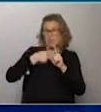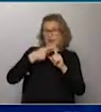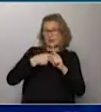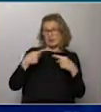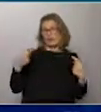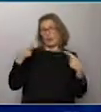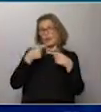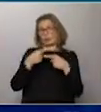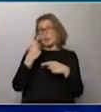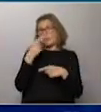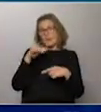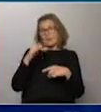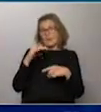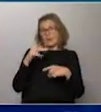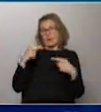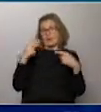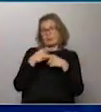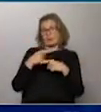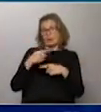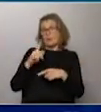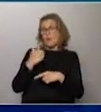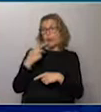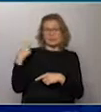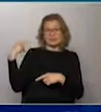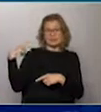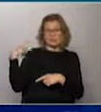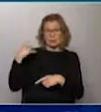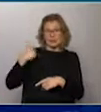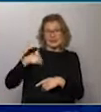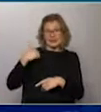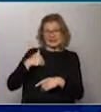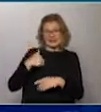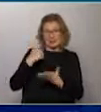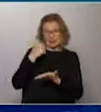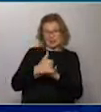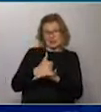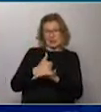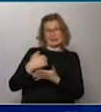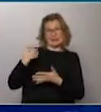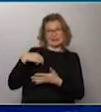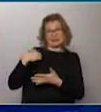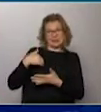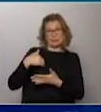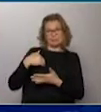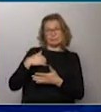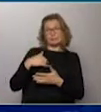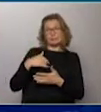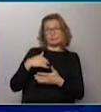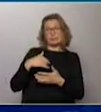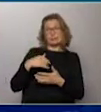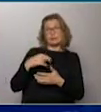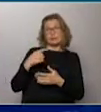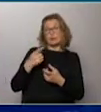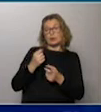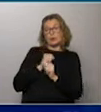mismo rival, con Nacional. No puede contar con su técnico, que es un argentino que está en Argentina porque viajó para la pandemia, no